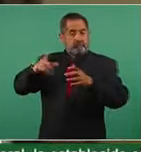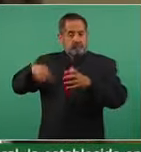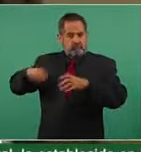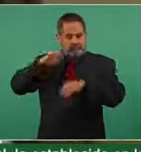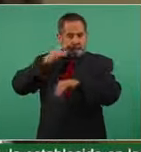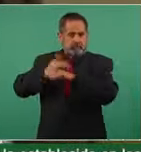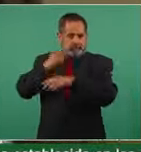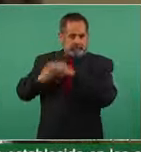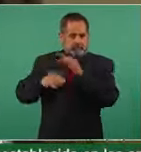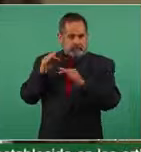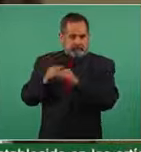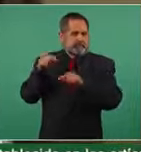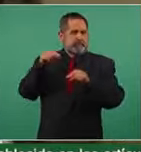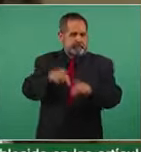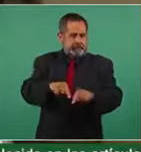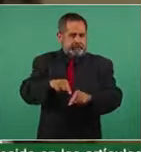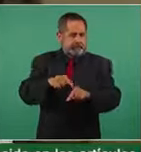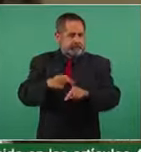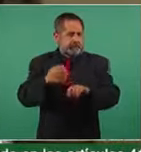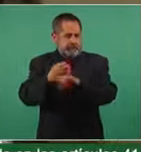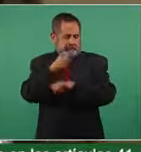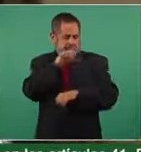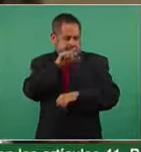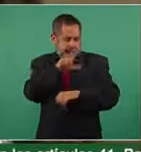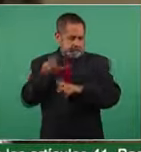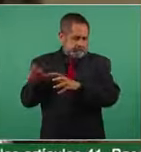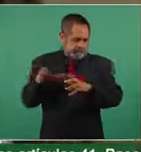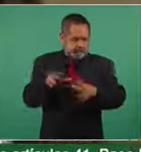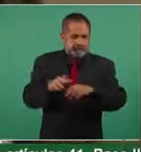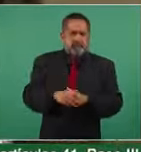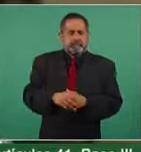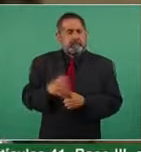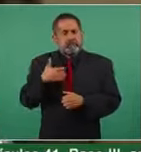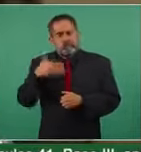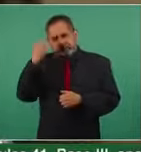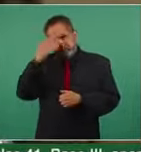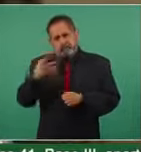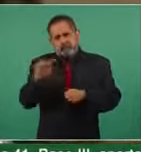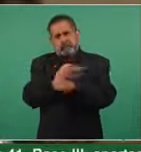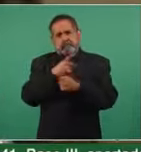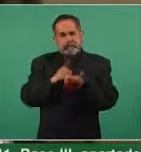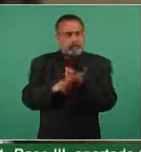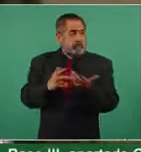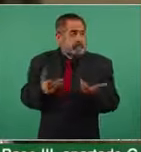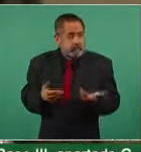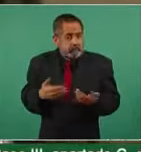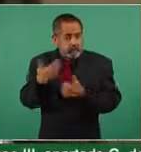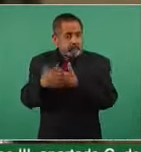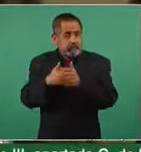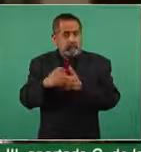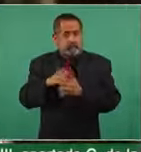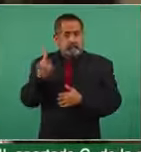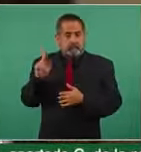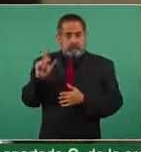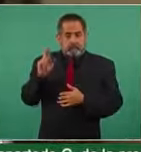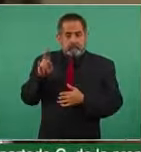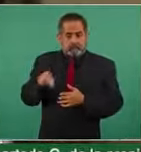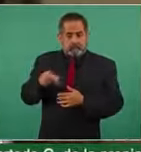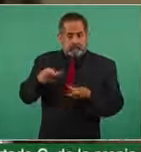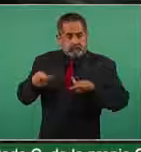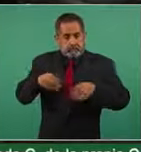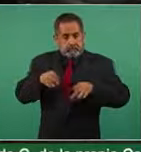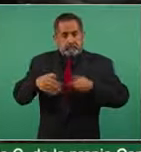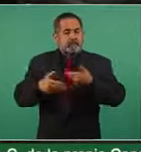responsabilizados en el Estado y saber sobre qué se trató, si van a hacer un plan de trabajo